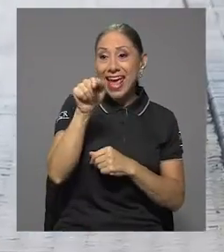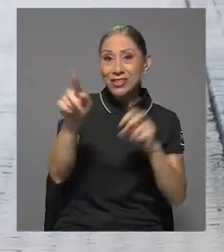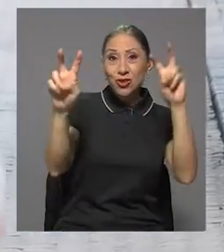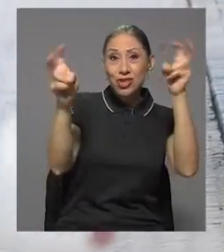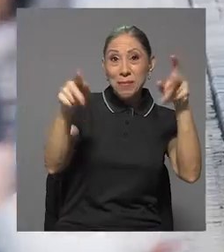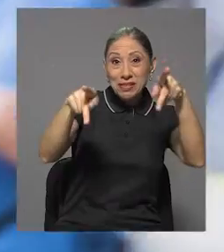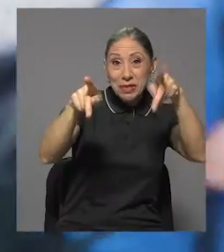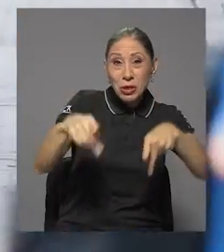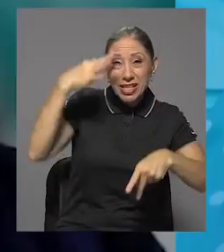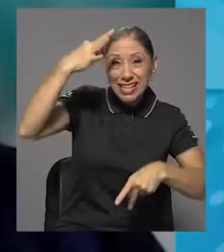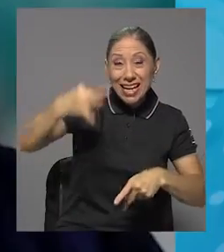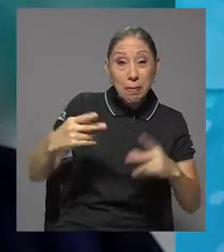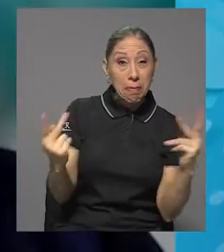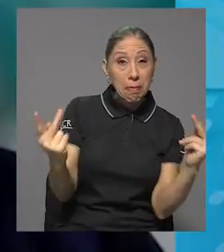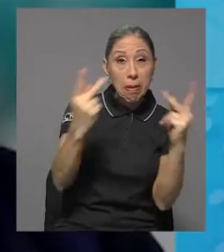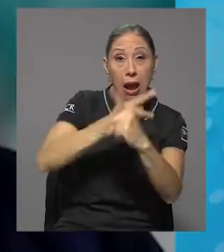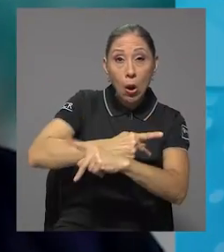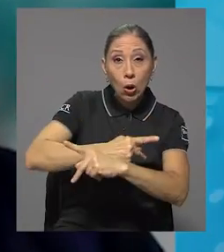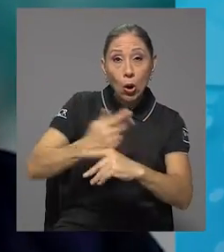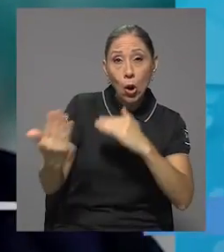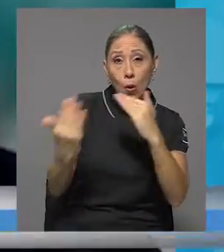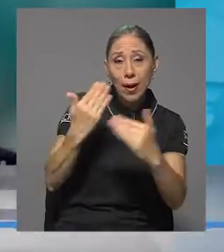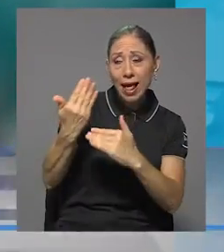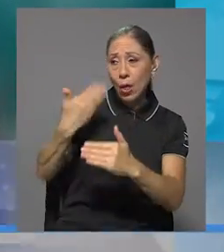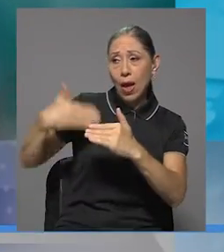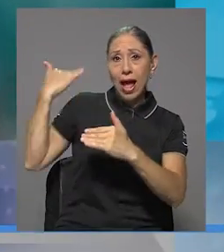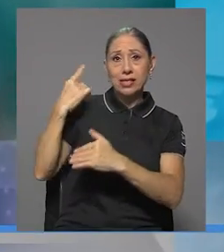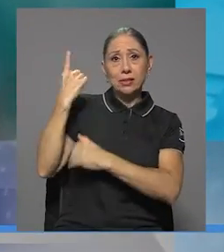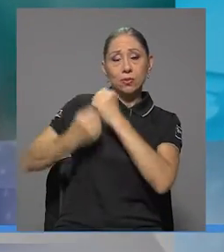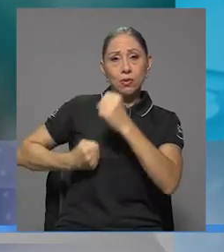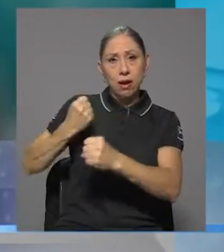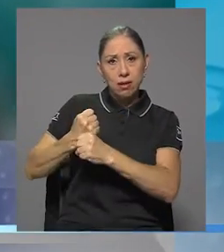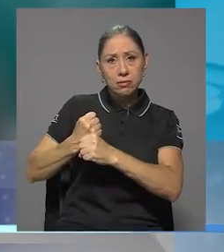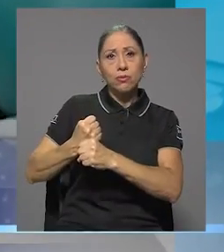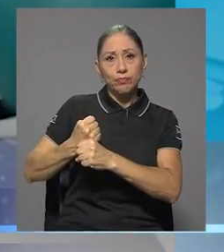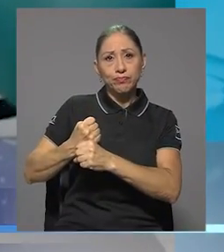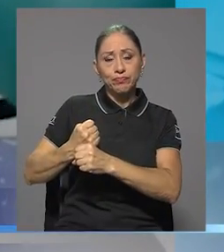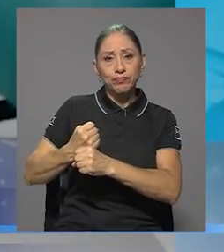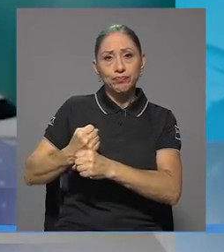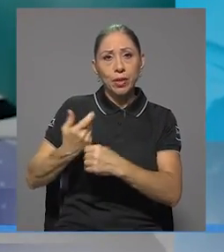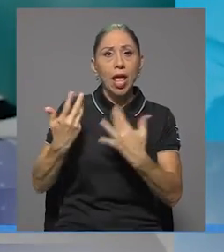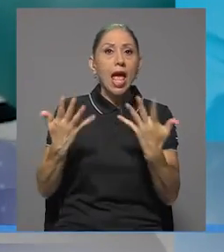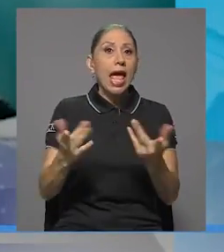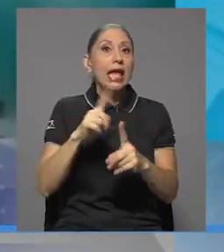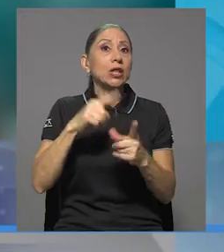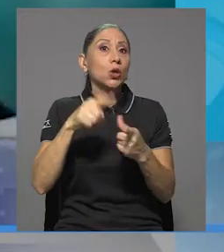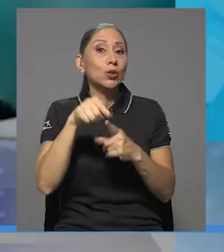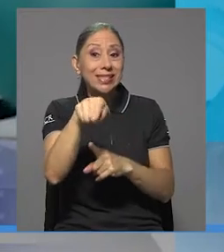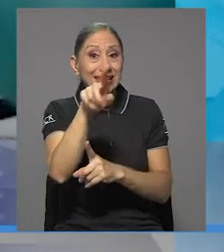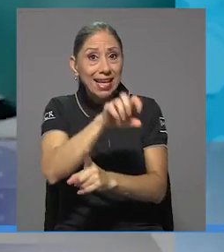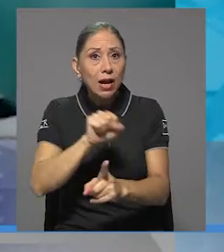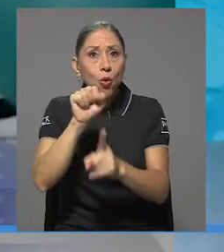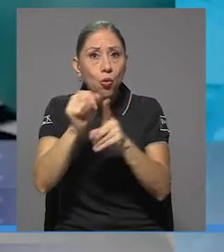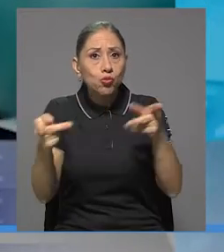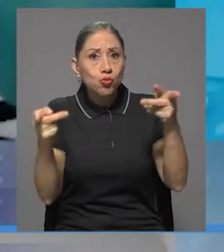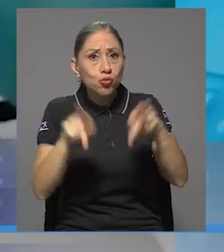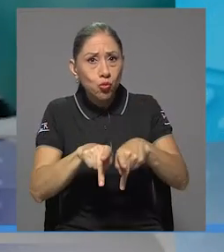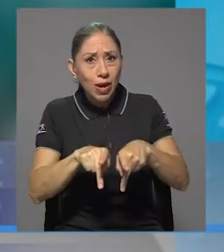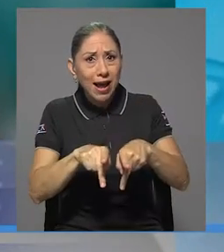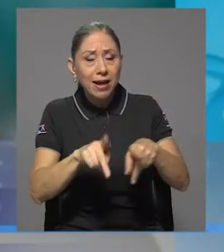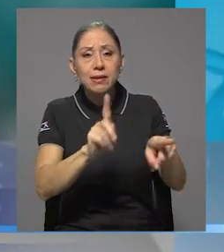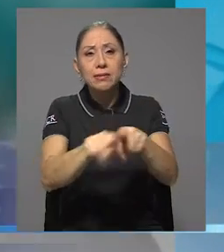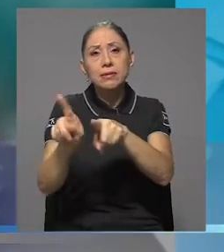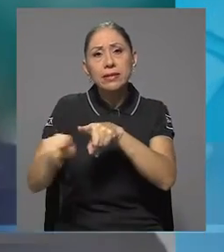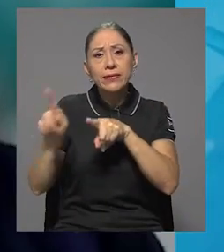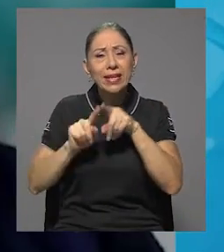peor que hace un año, ¿verdad? Y entonces también como parte de esta coyuntura y de los temas que